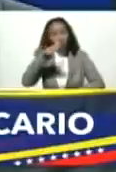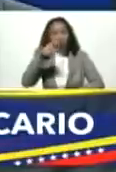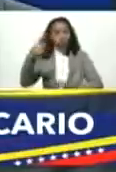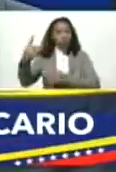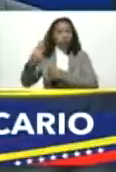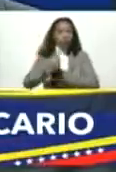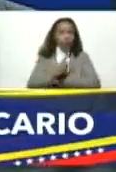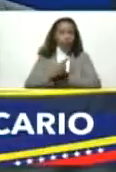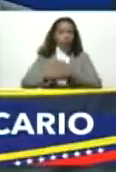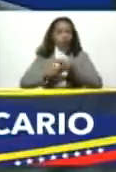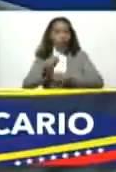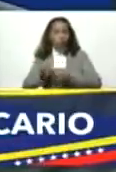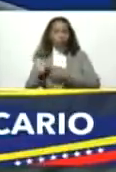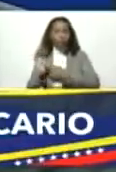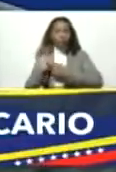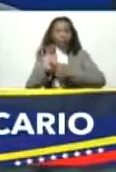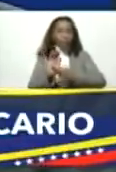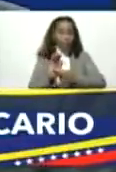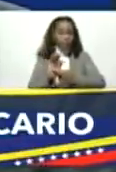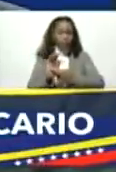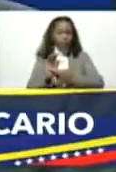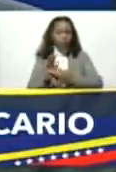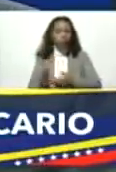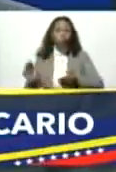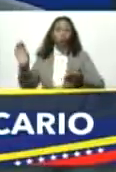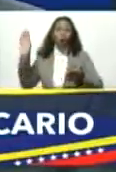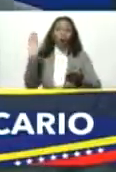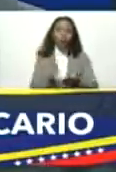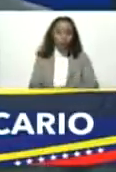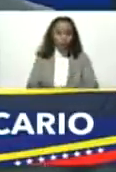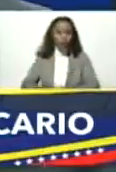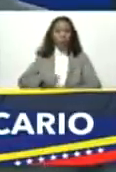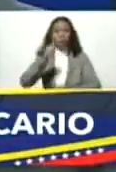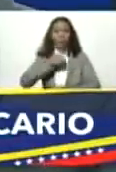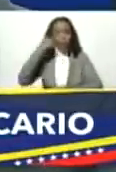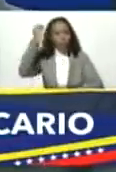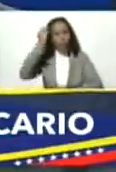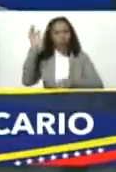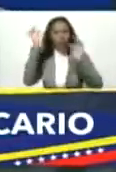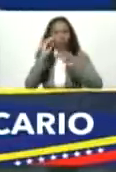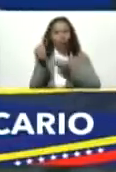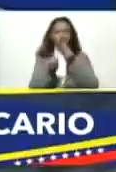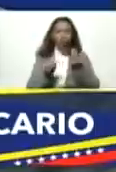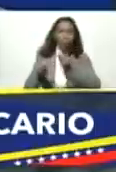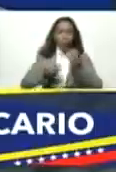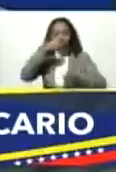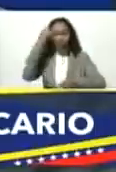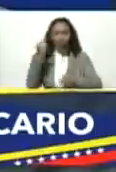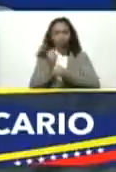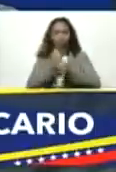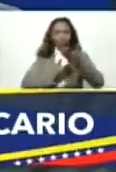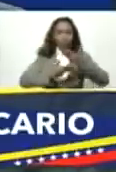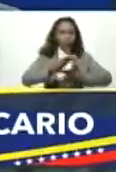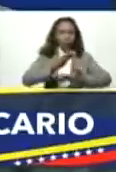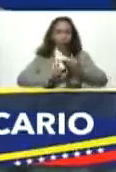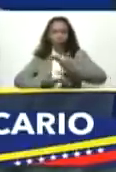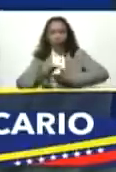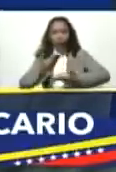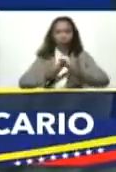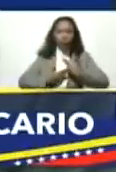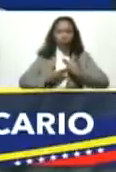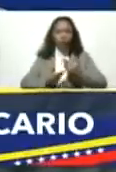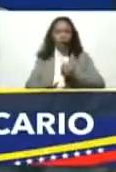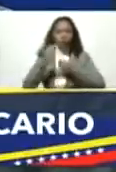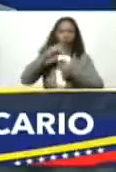obligan a representar y a volver a repensar la forma de trabajar y relacionarnos entre sí a lo